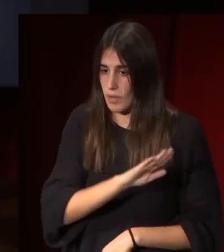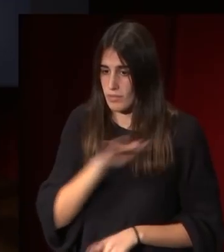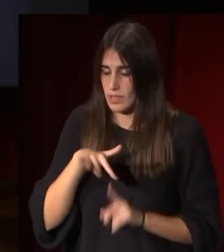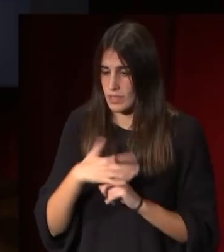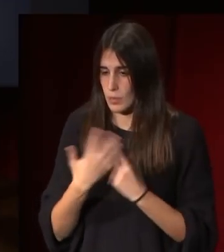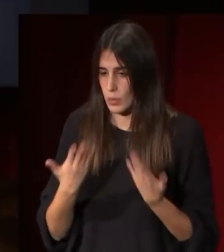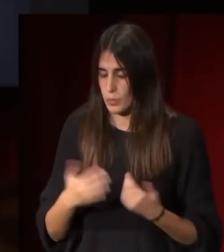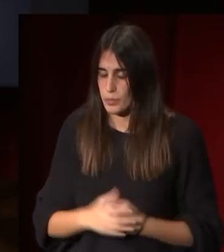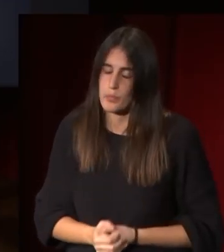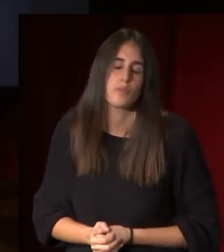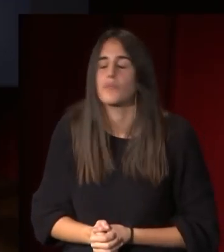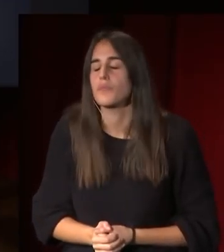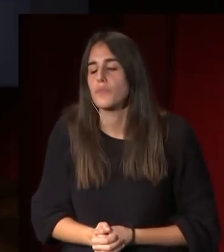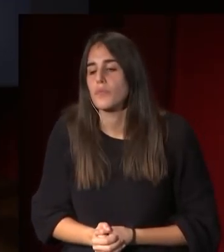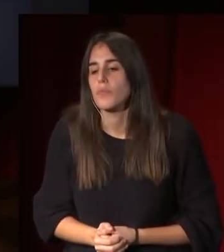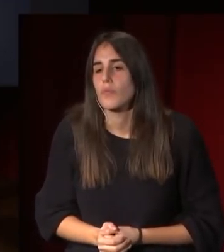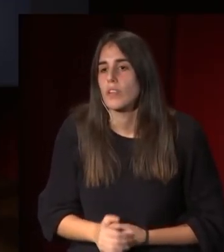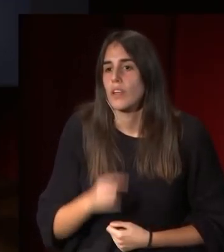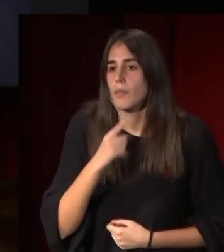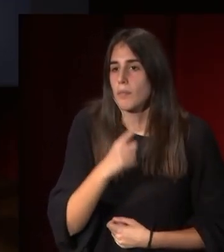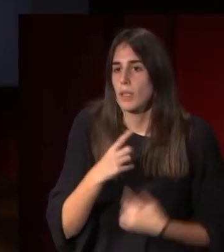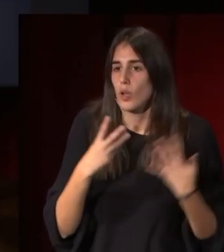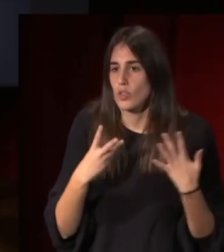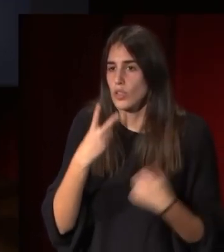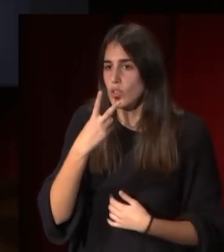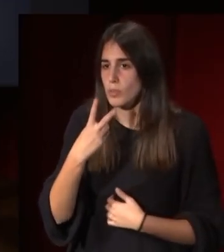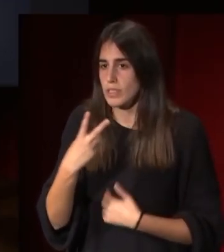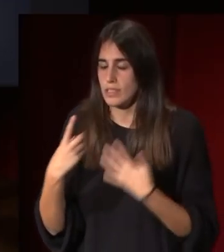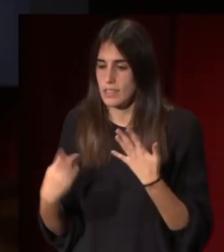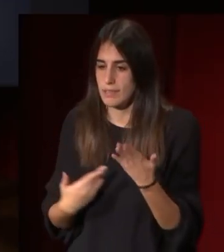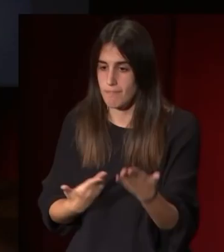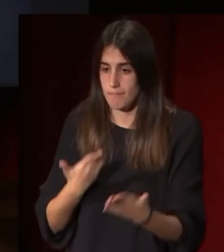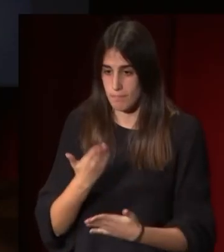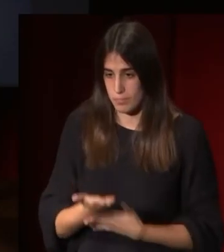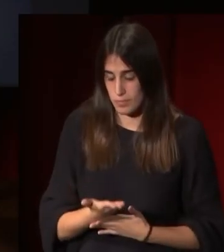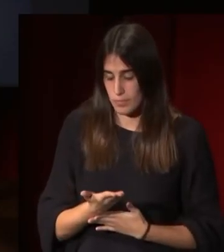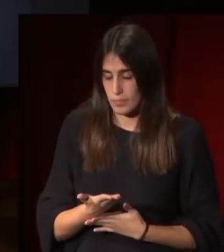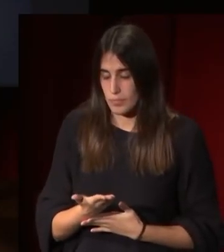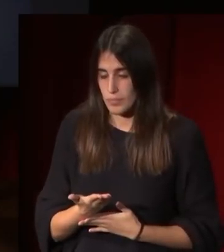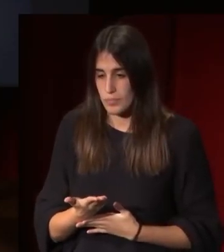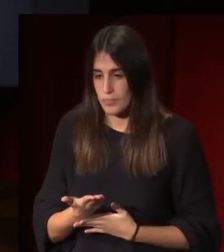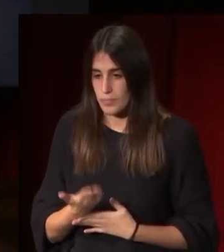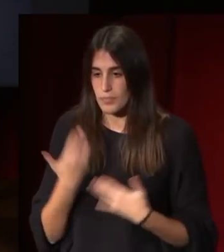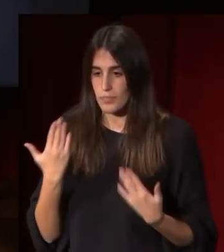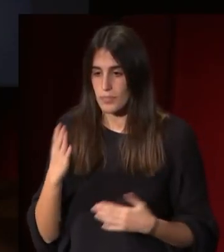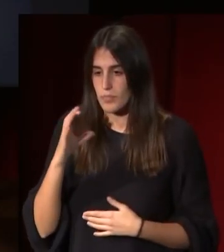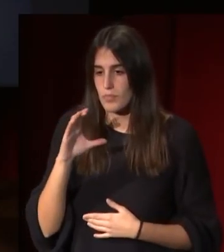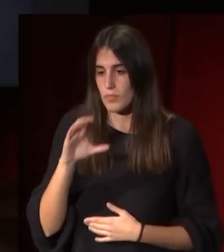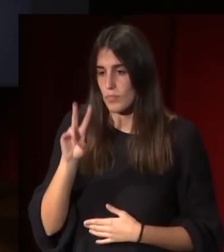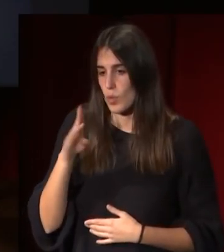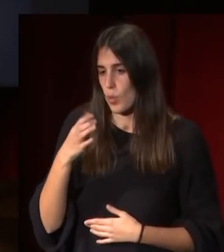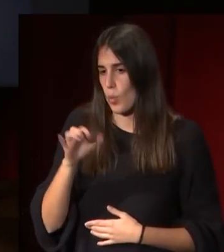el encargo es de 1826 y Álvarez Cubero no